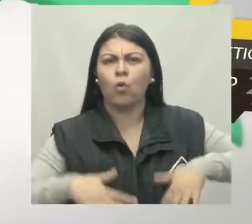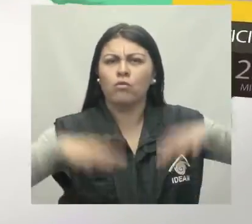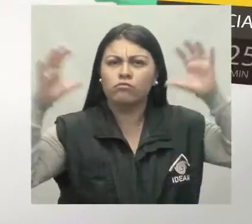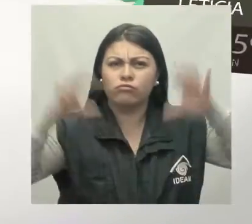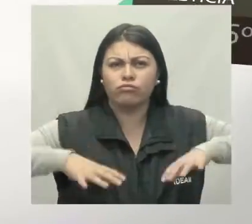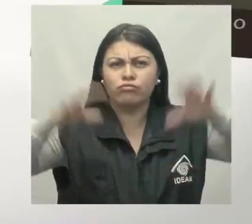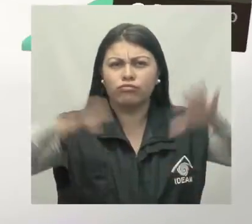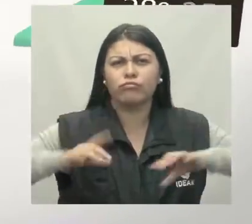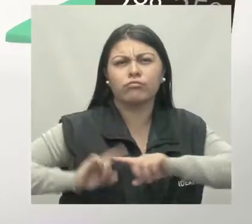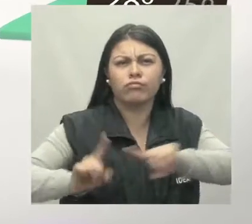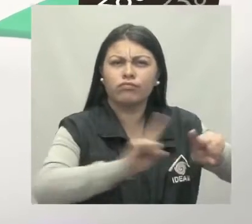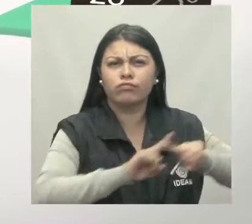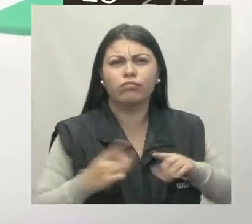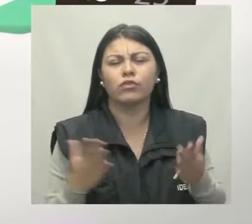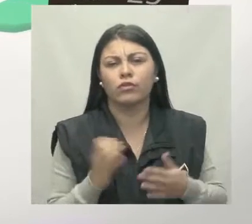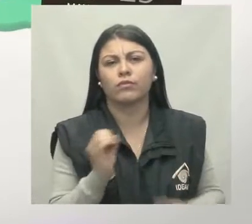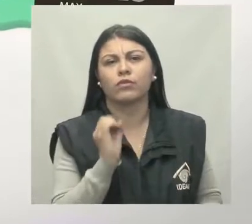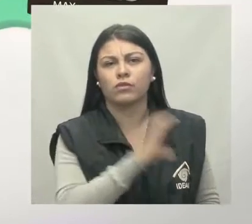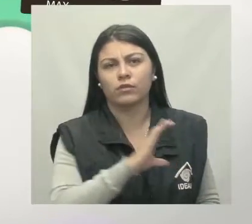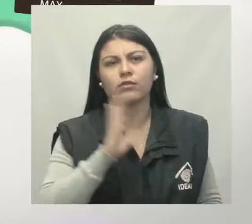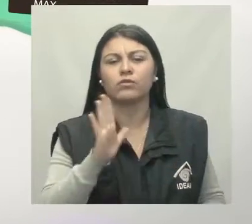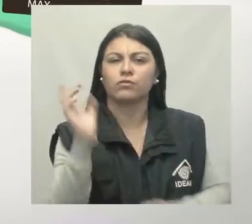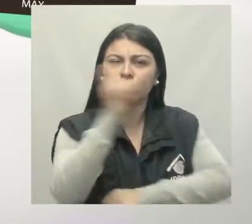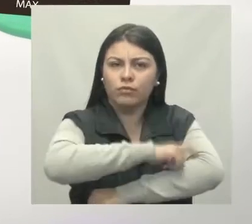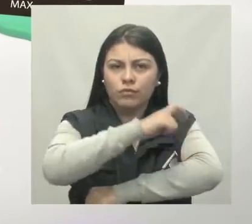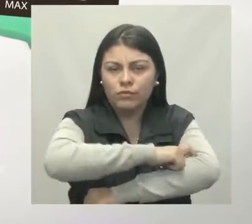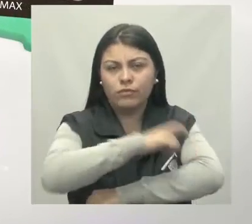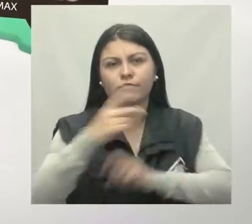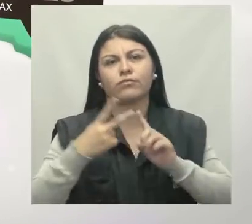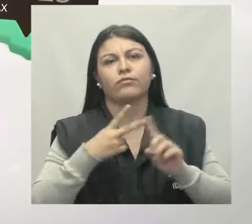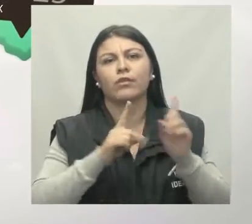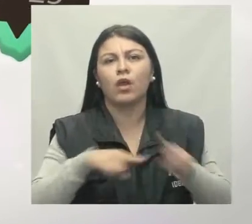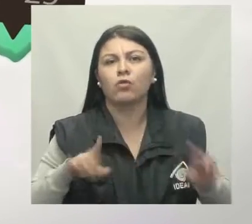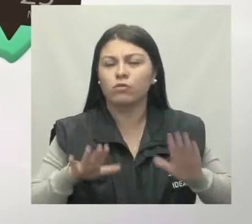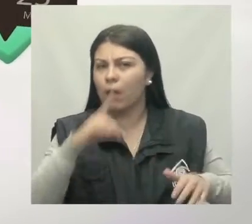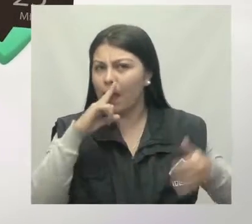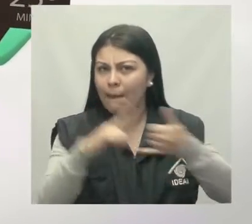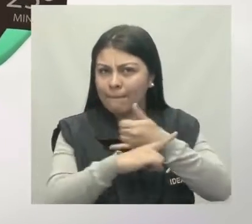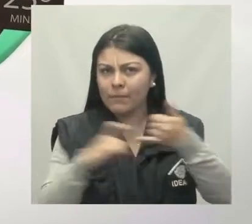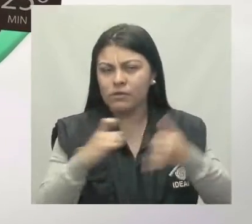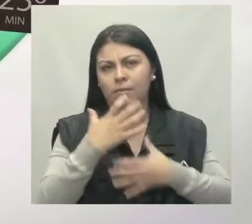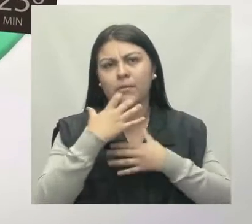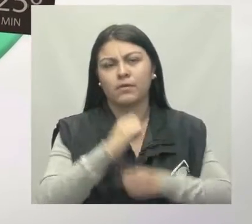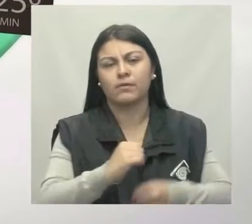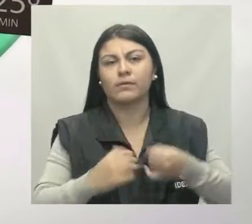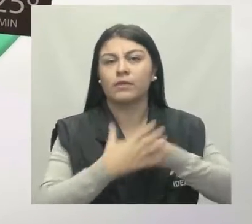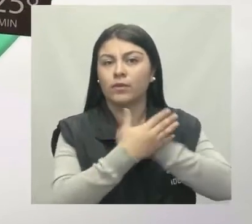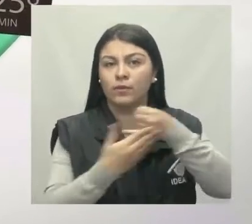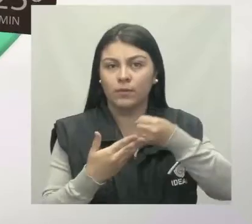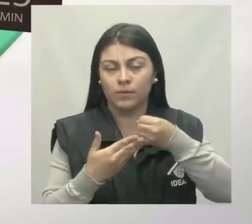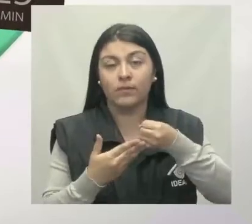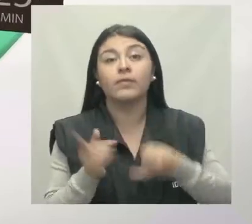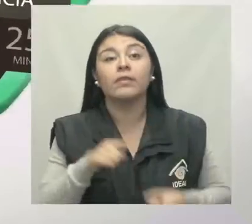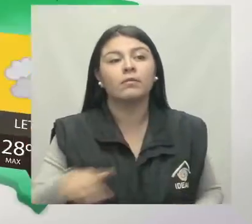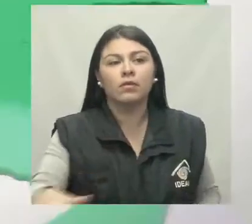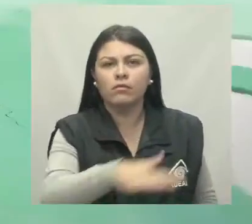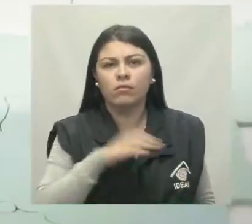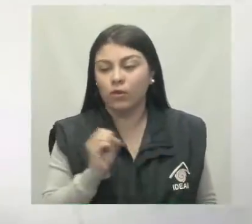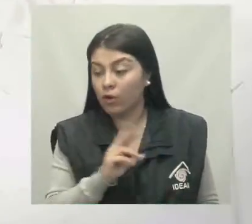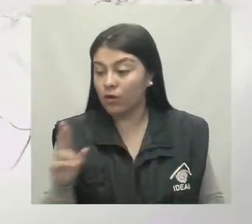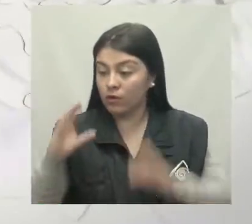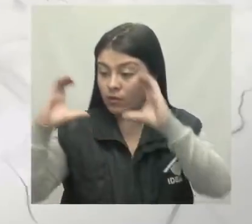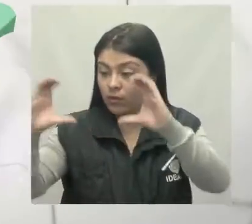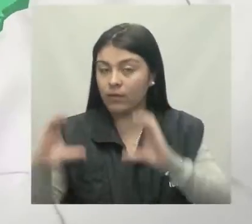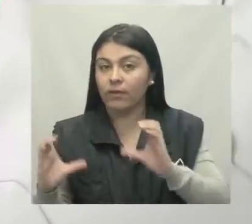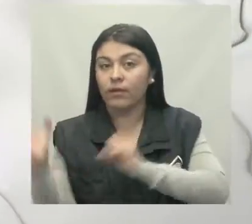intensidad en el occidente del Putumayo, en zonas dispersas del Amazonas, Paupés y Guainía, al igual que en el oriente del Caquetá y el